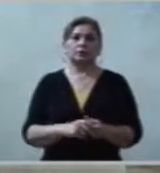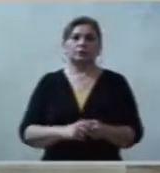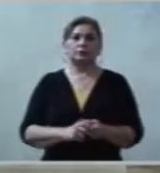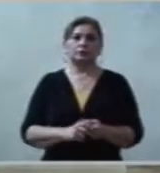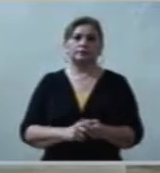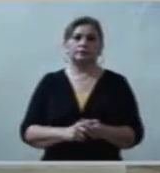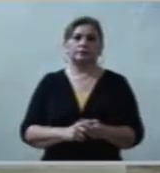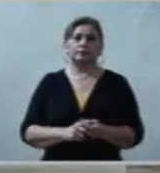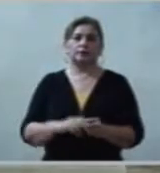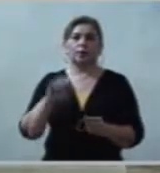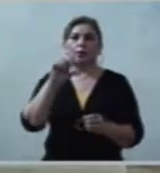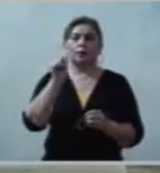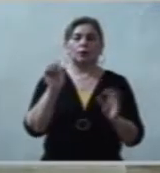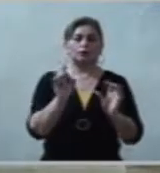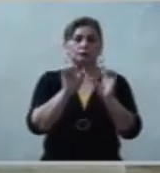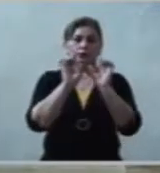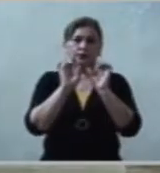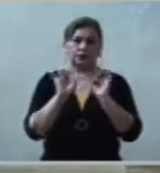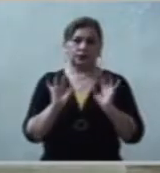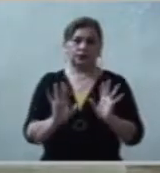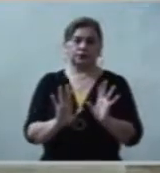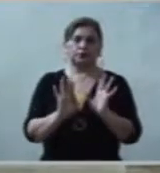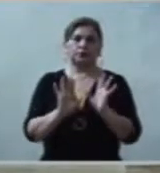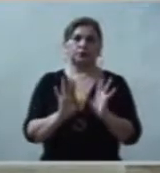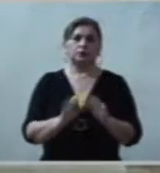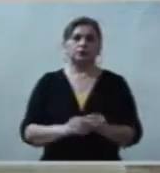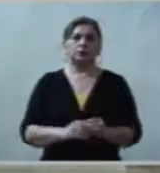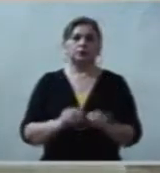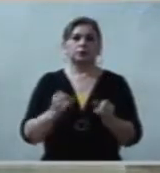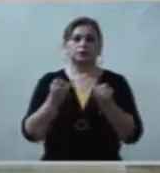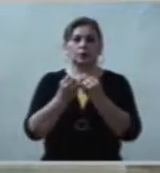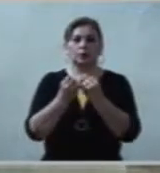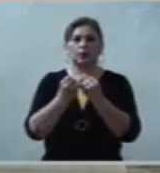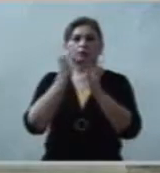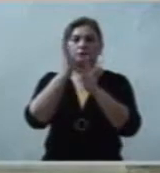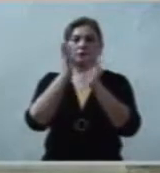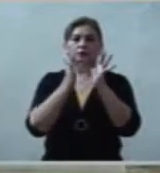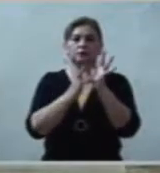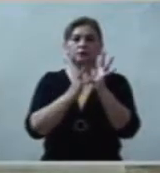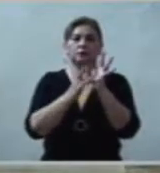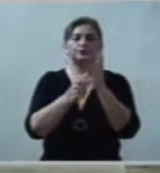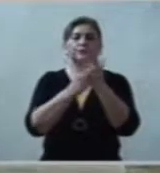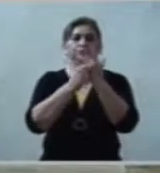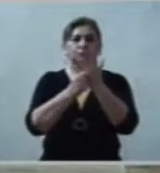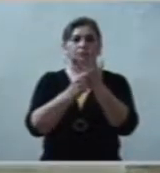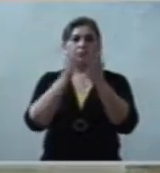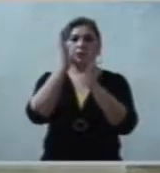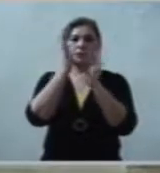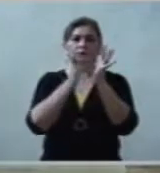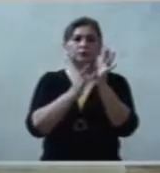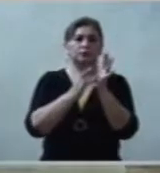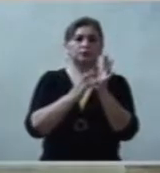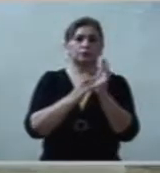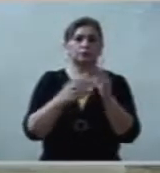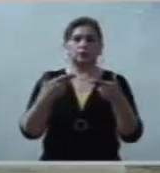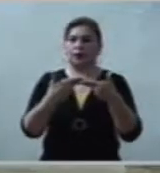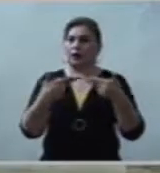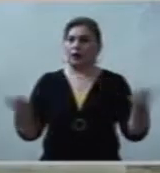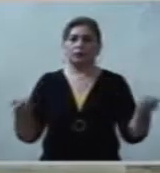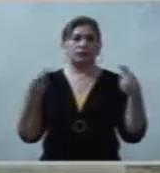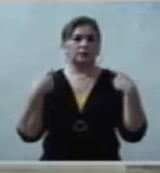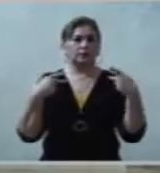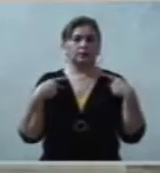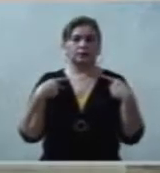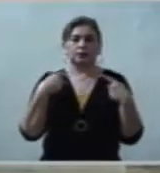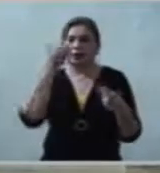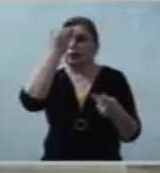En otras ocasiones, también Jesús decía, nadie conoce al Padre, sino